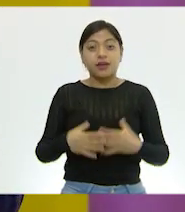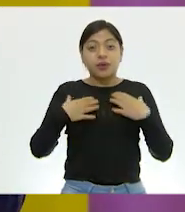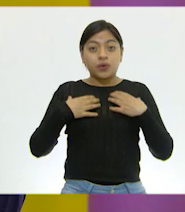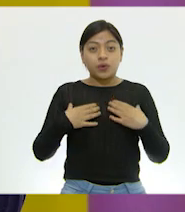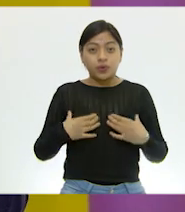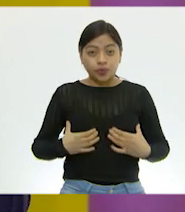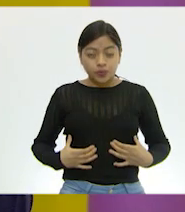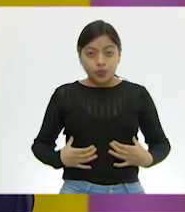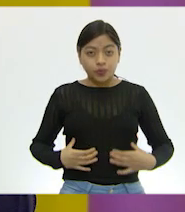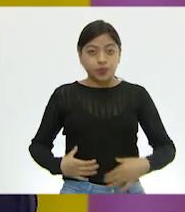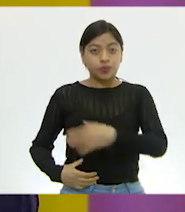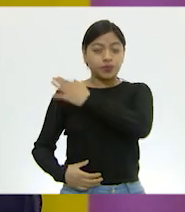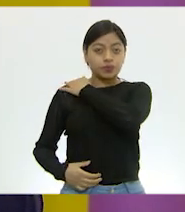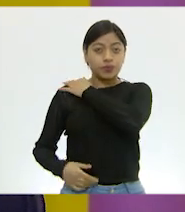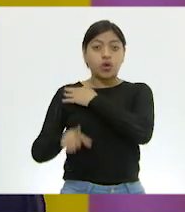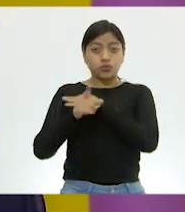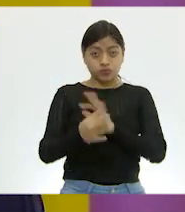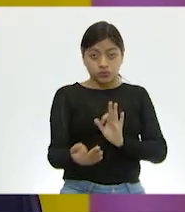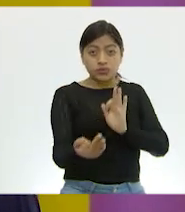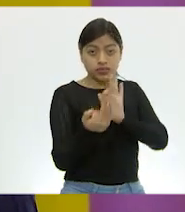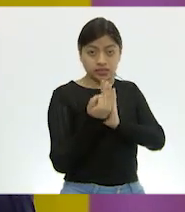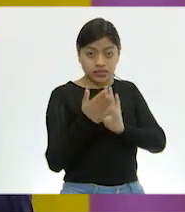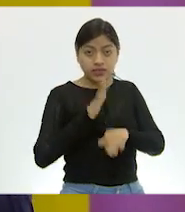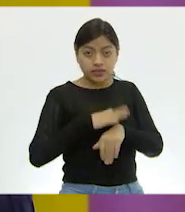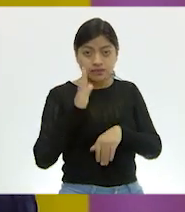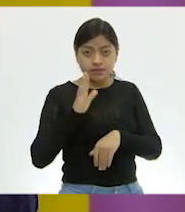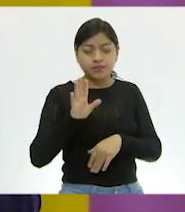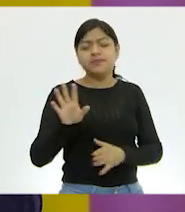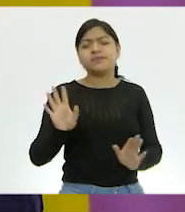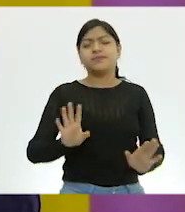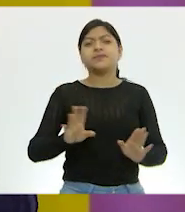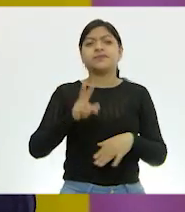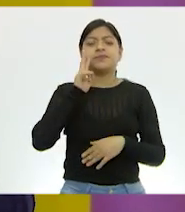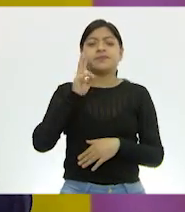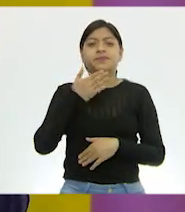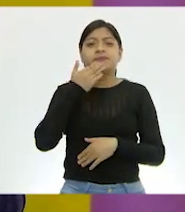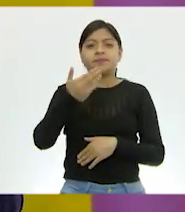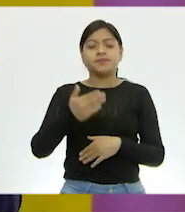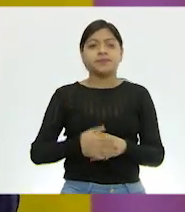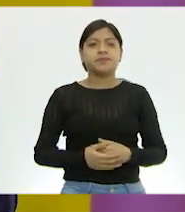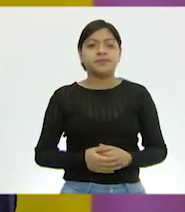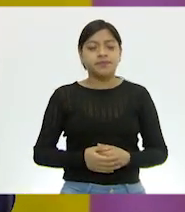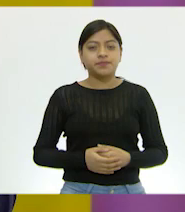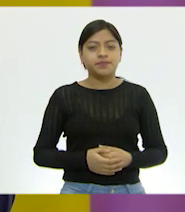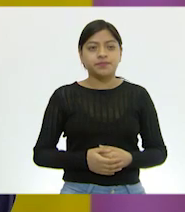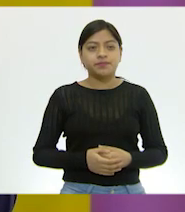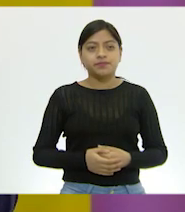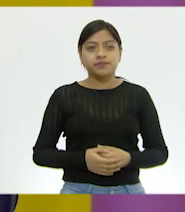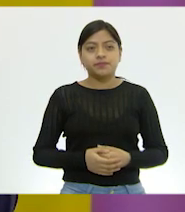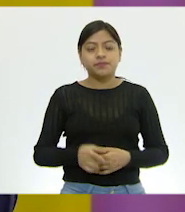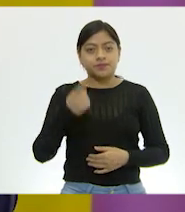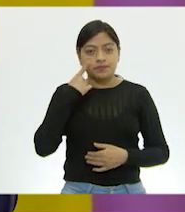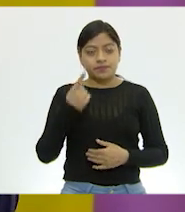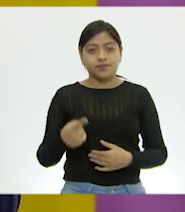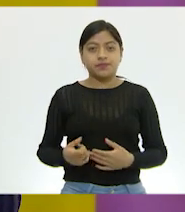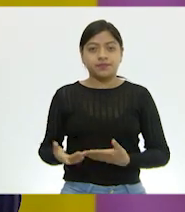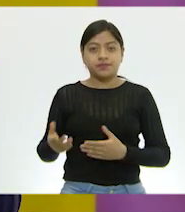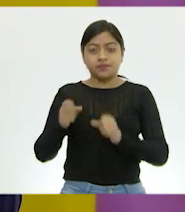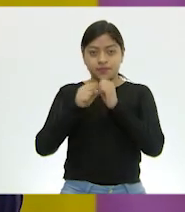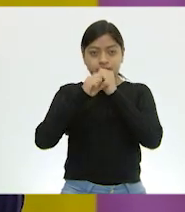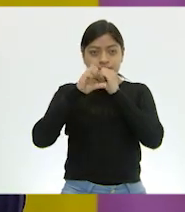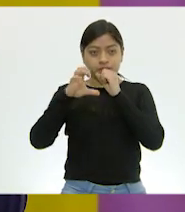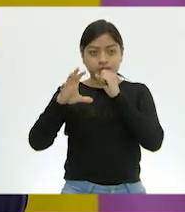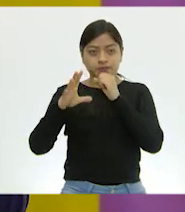globos. ¿Necesitan que me acerque un poco para que se vea mejor? No, se ve perfectamente desde donde estás. Muy Fíjate bien qué sucede con los globos, ¿eh? A ver.